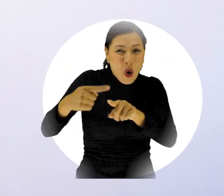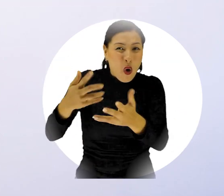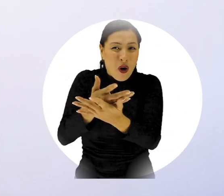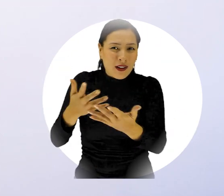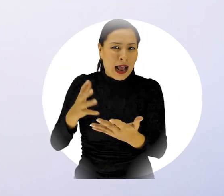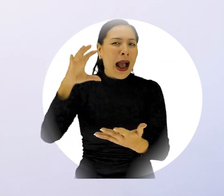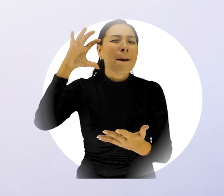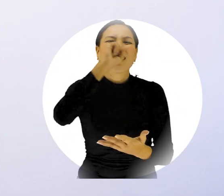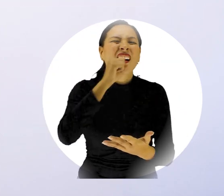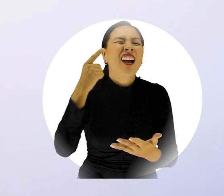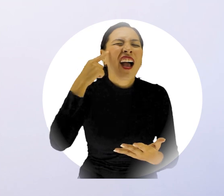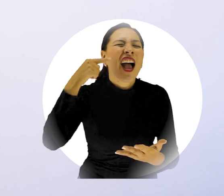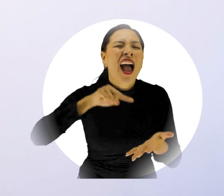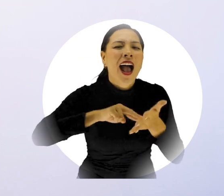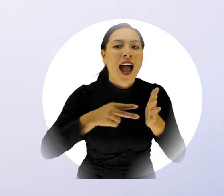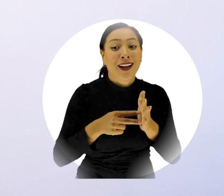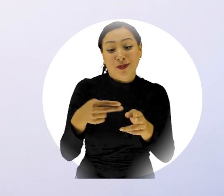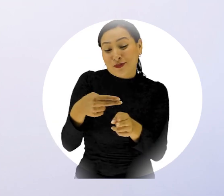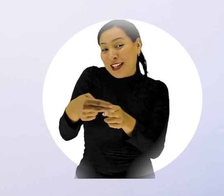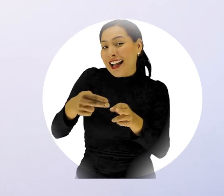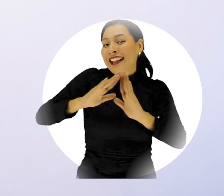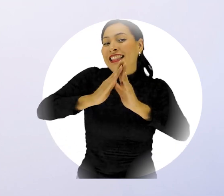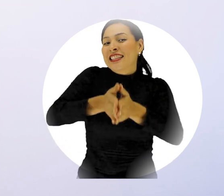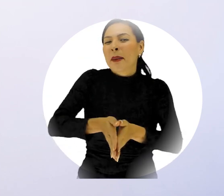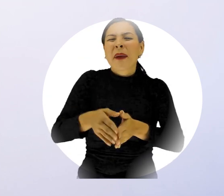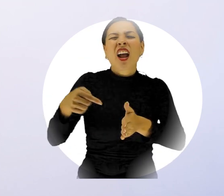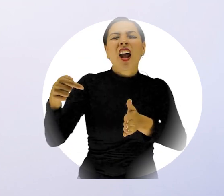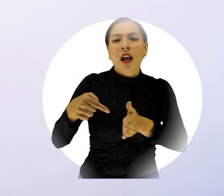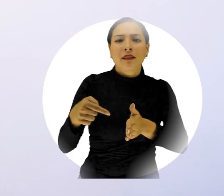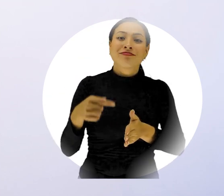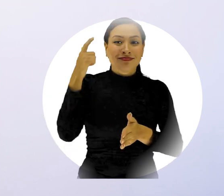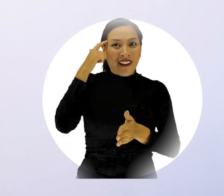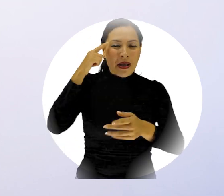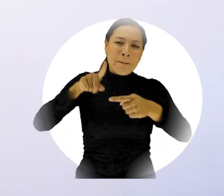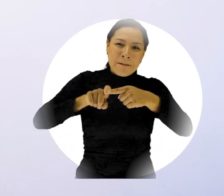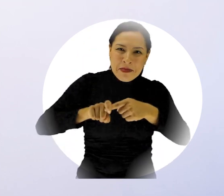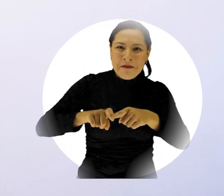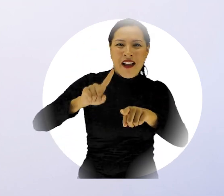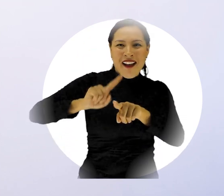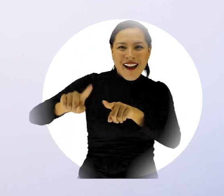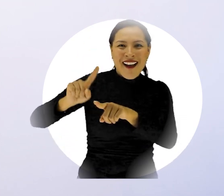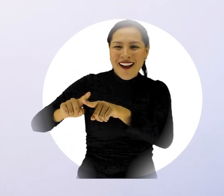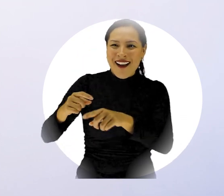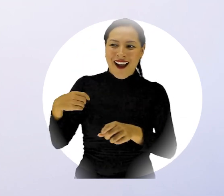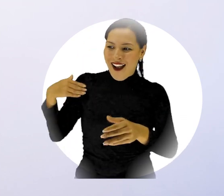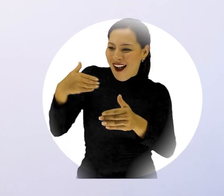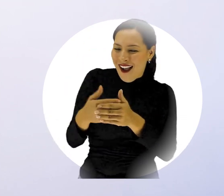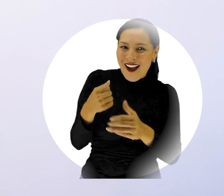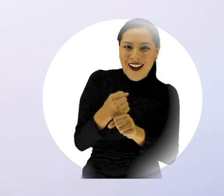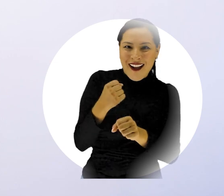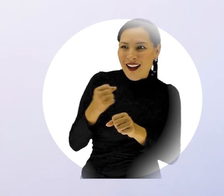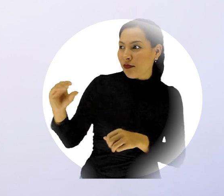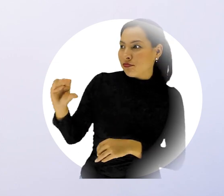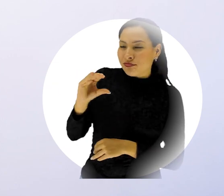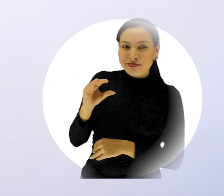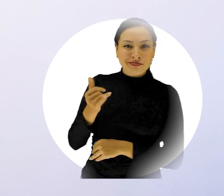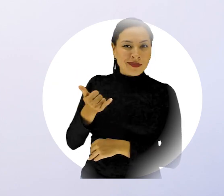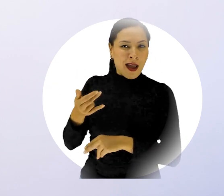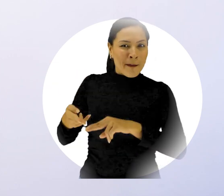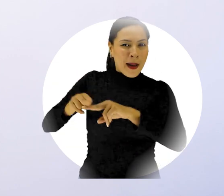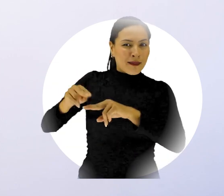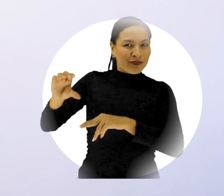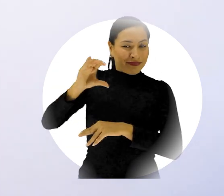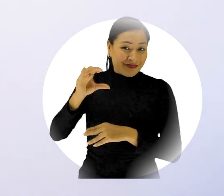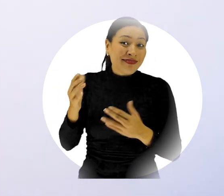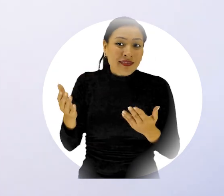las primas, liquidaciones, entre otros beneficios que se reciben a final de cada año. En pocas palabras, ese dinerito extra con el que probablemente aún